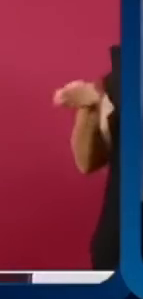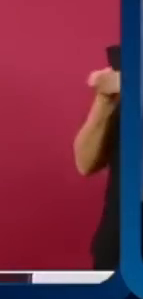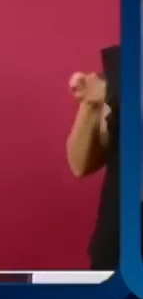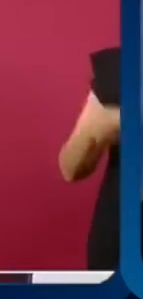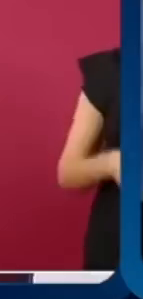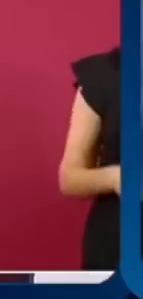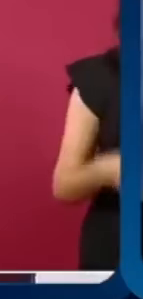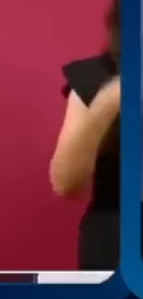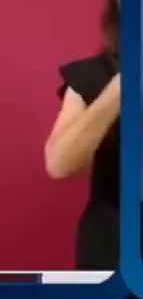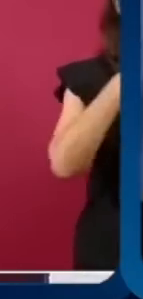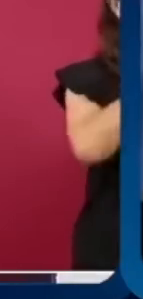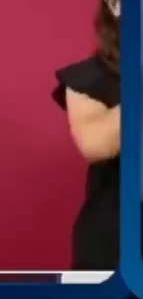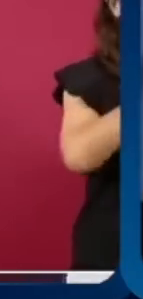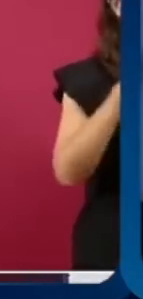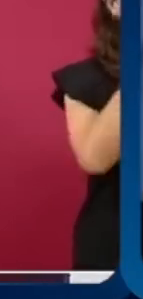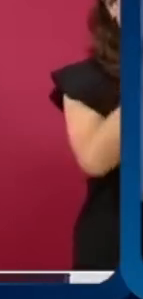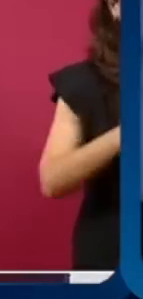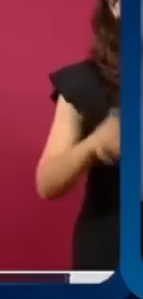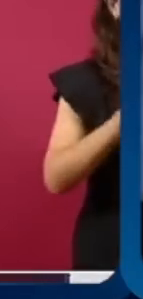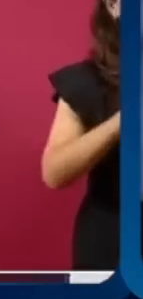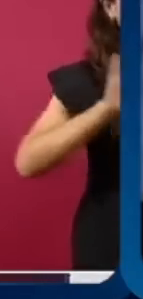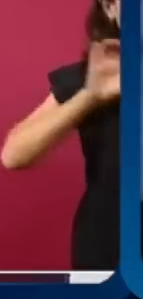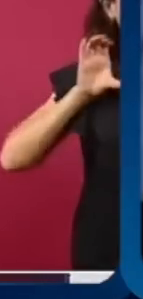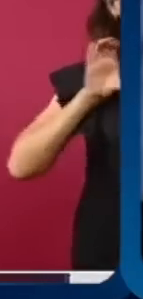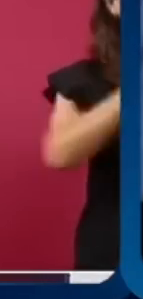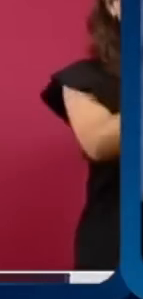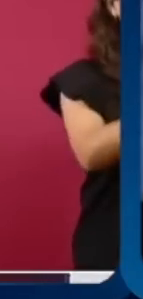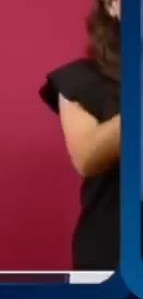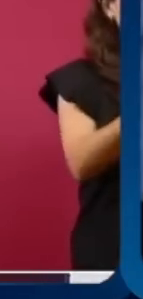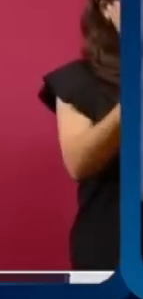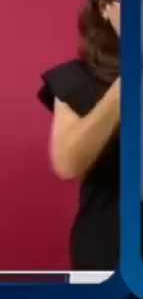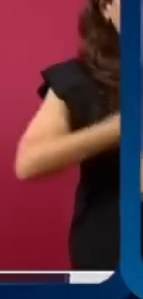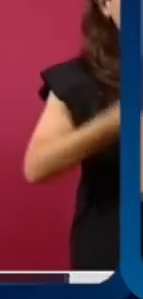Porque se las remataron,